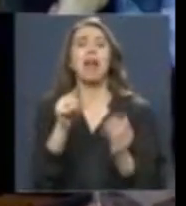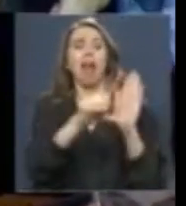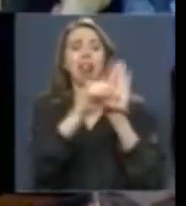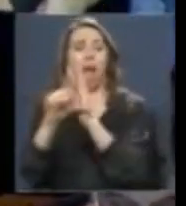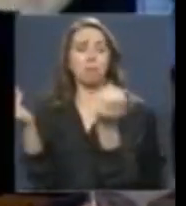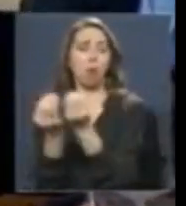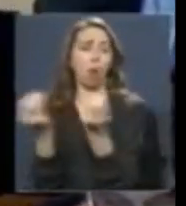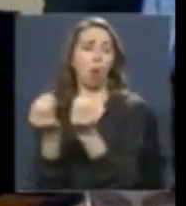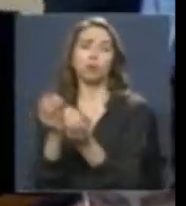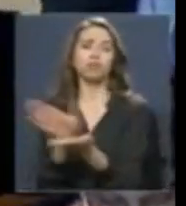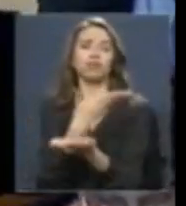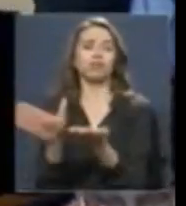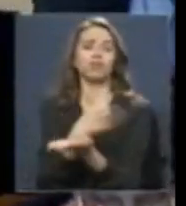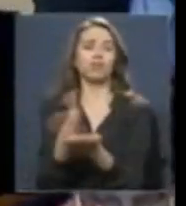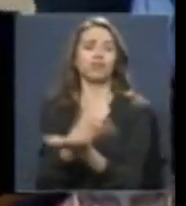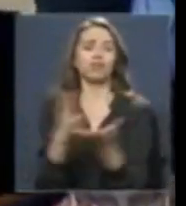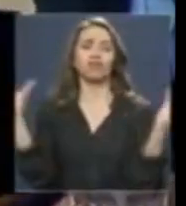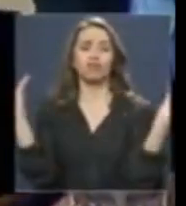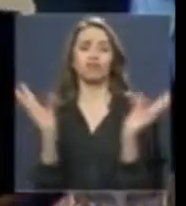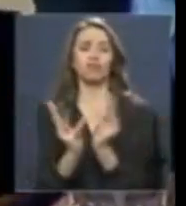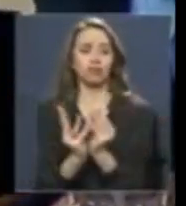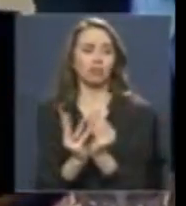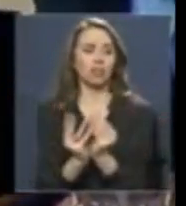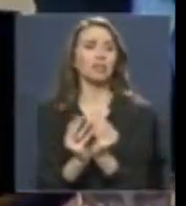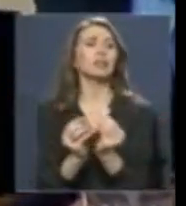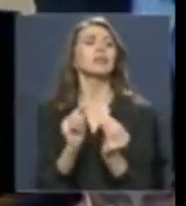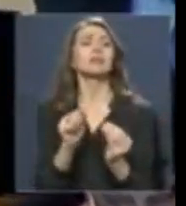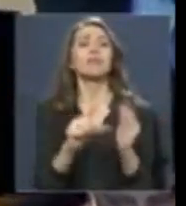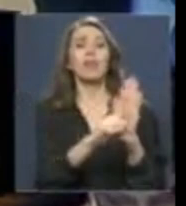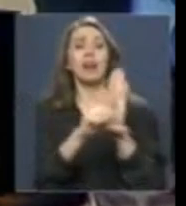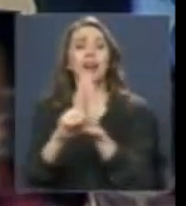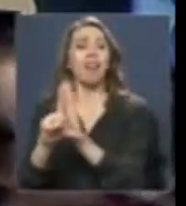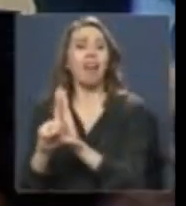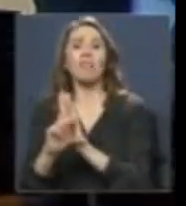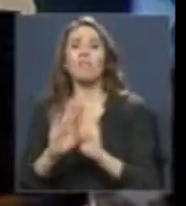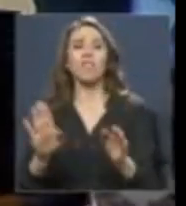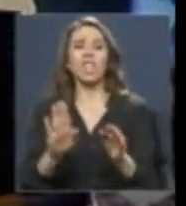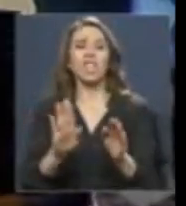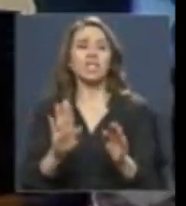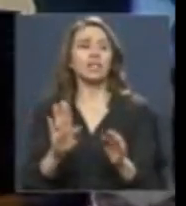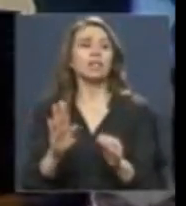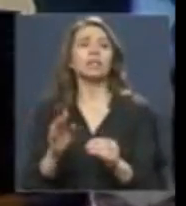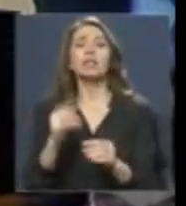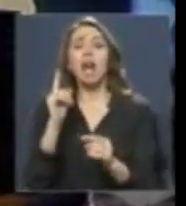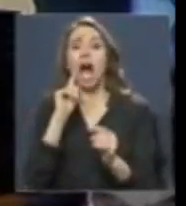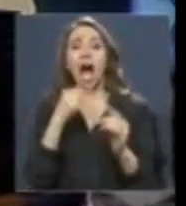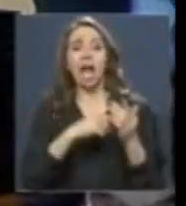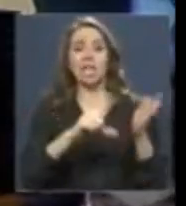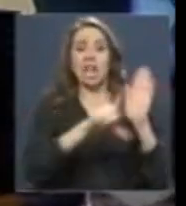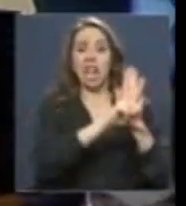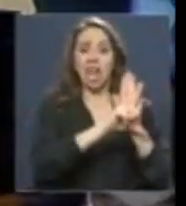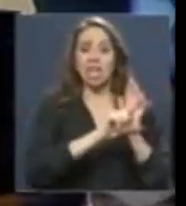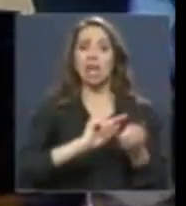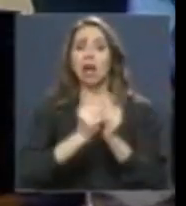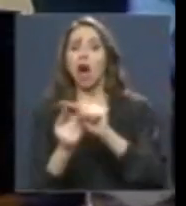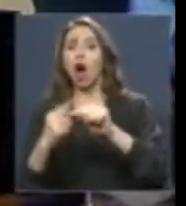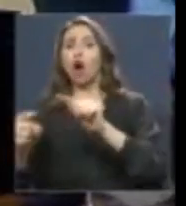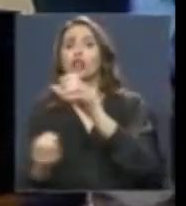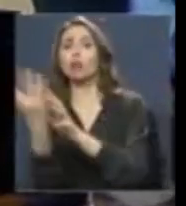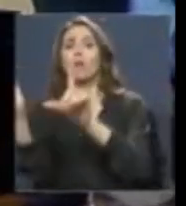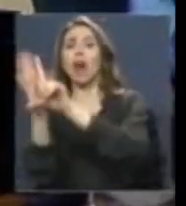universo de normas respecto de aquellas que están derogadas tácitamente, de aquellas que están en desuso,